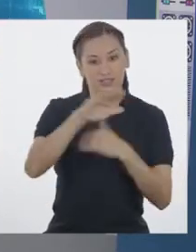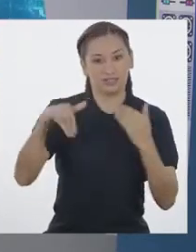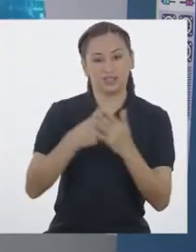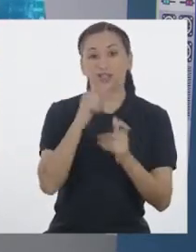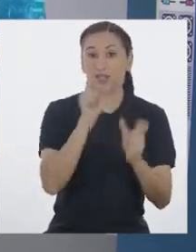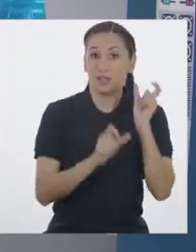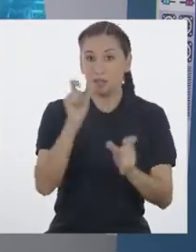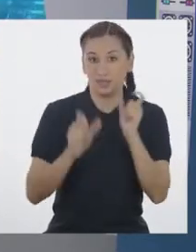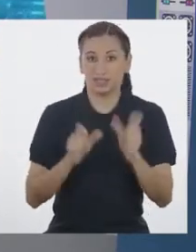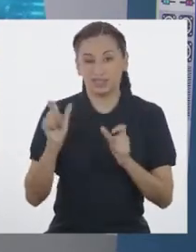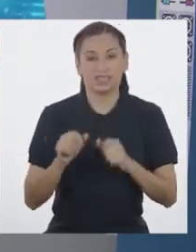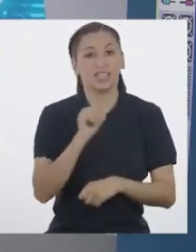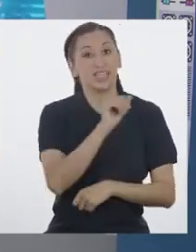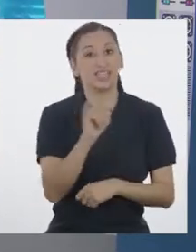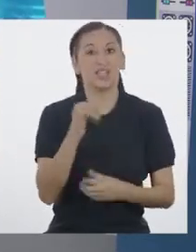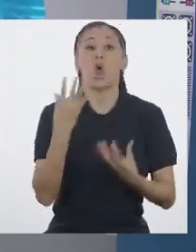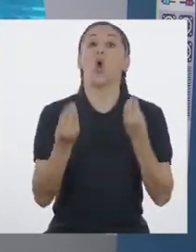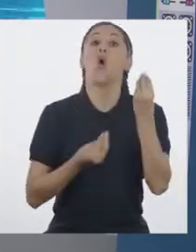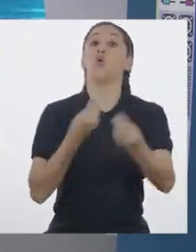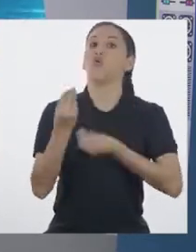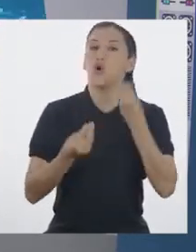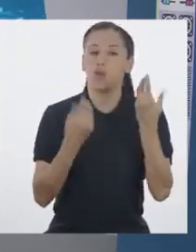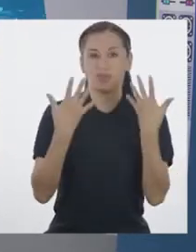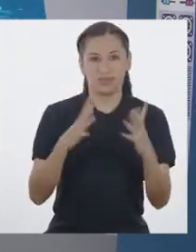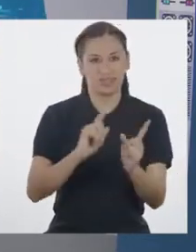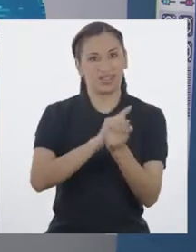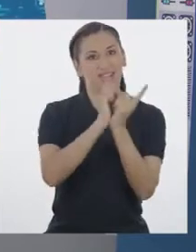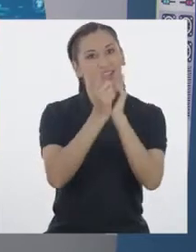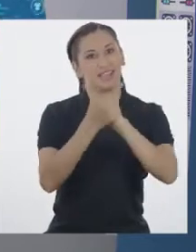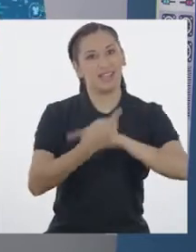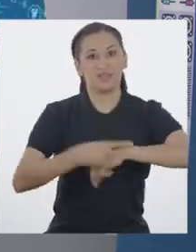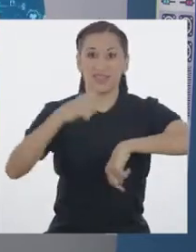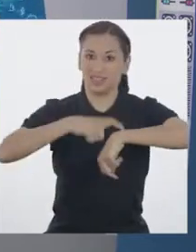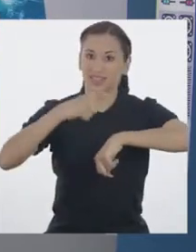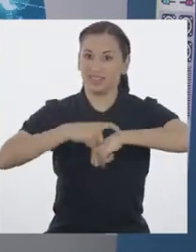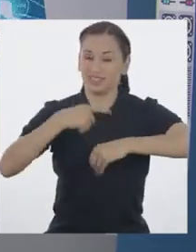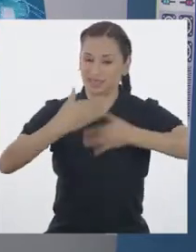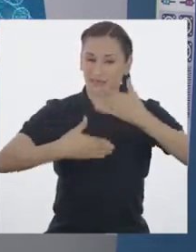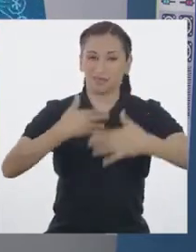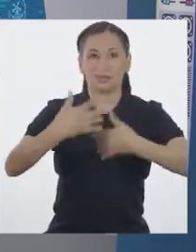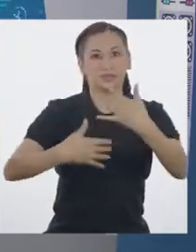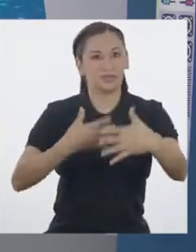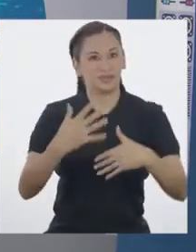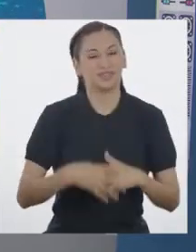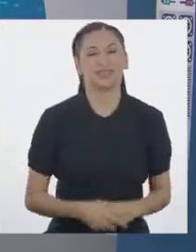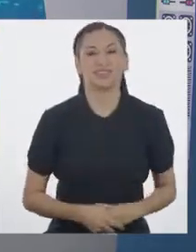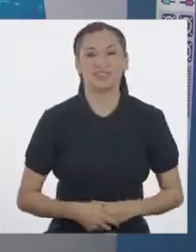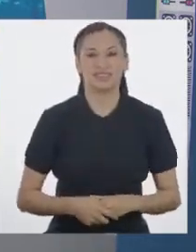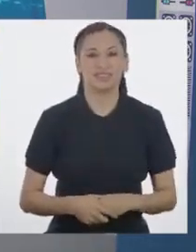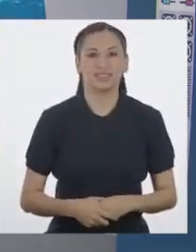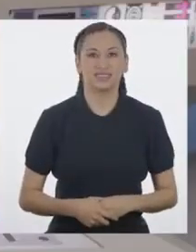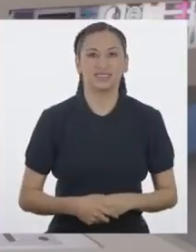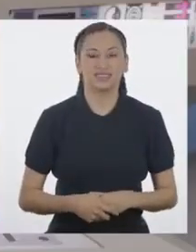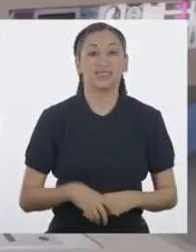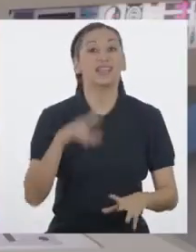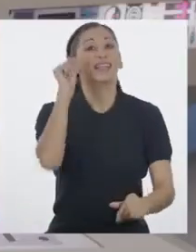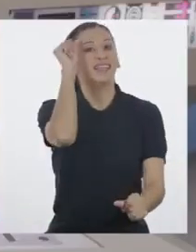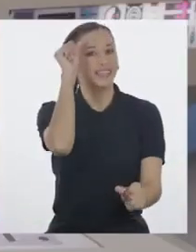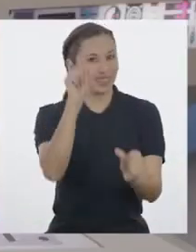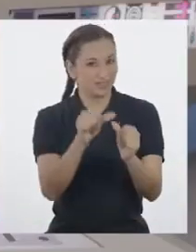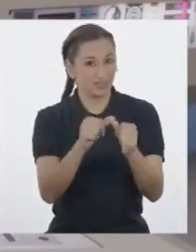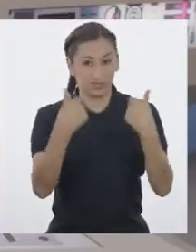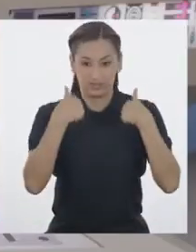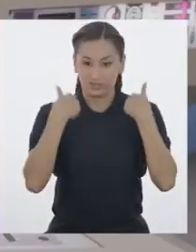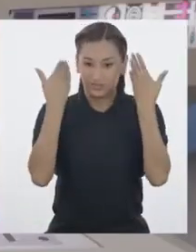las personas Y cómo han ido cambiando con el paso del tiempo Y